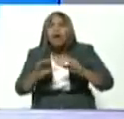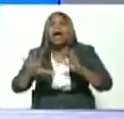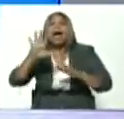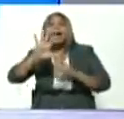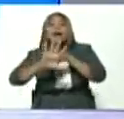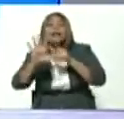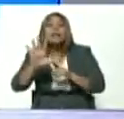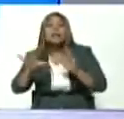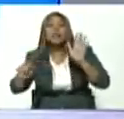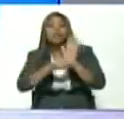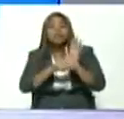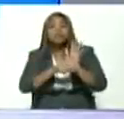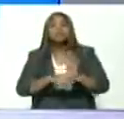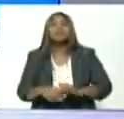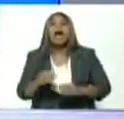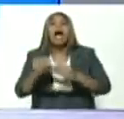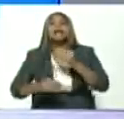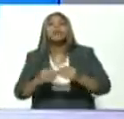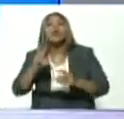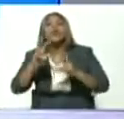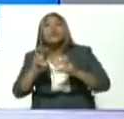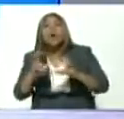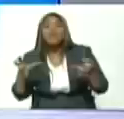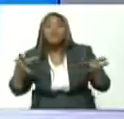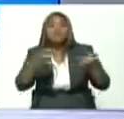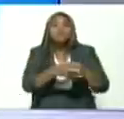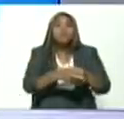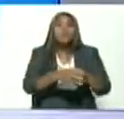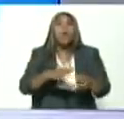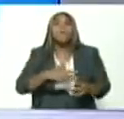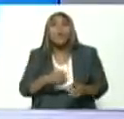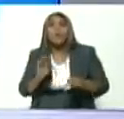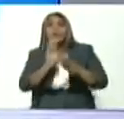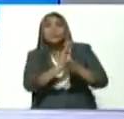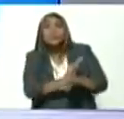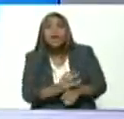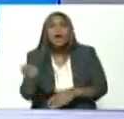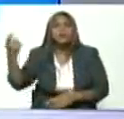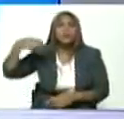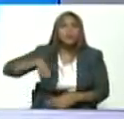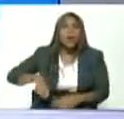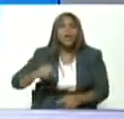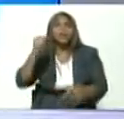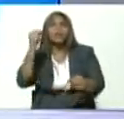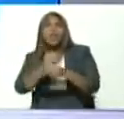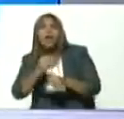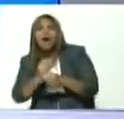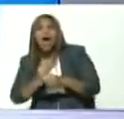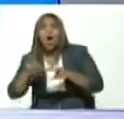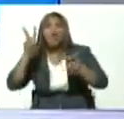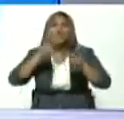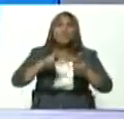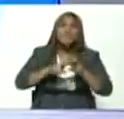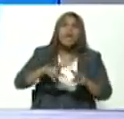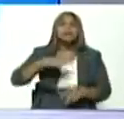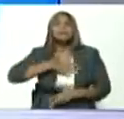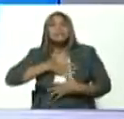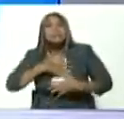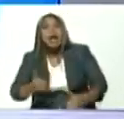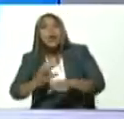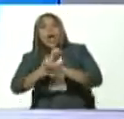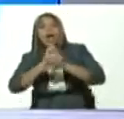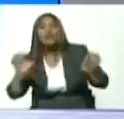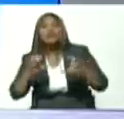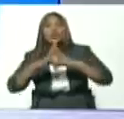hacer nuevos módulos que le garanticen el trabajo el salario la vivienda la salud la educación